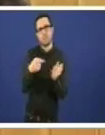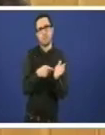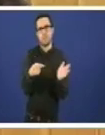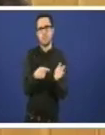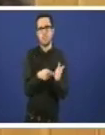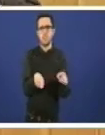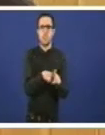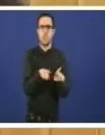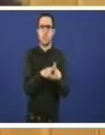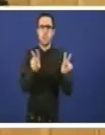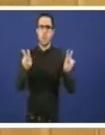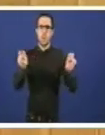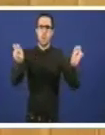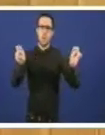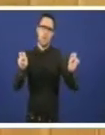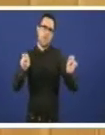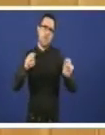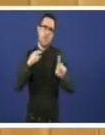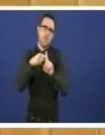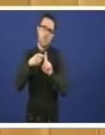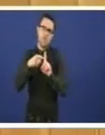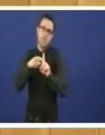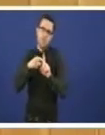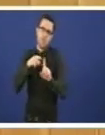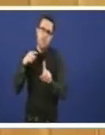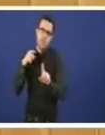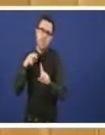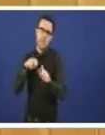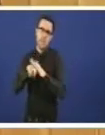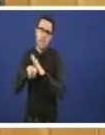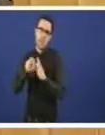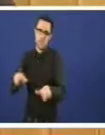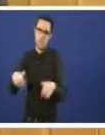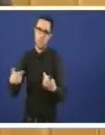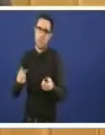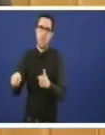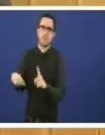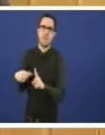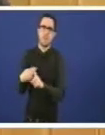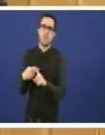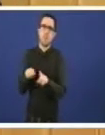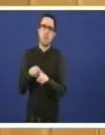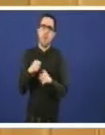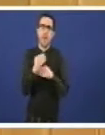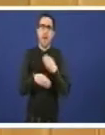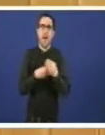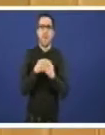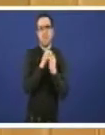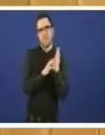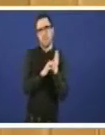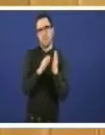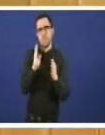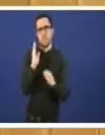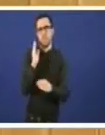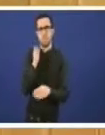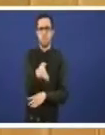afectación aos recursos naturais e a obrigatoriedade como aquí se tendito de facer informes de impacto ambiental e